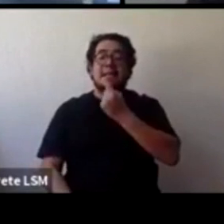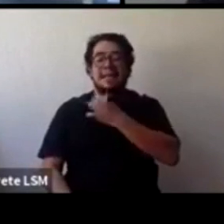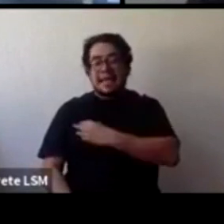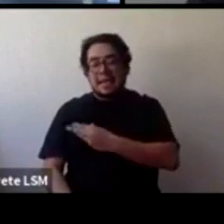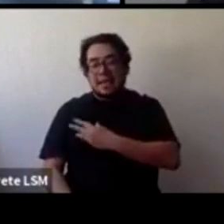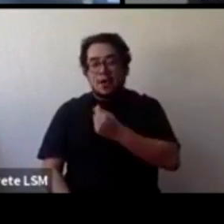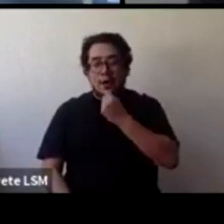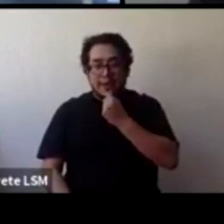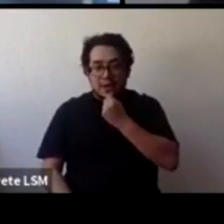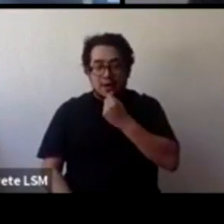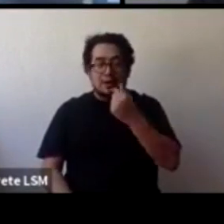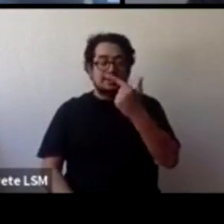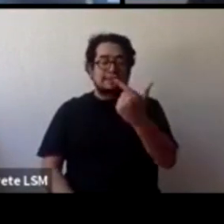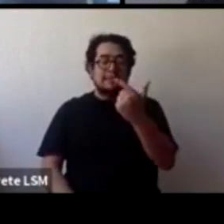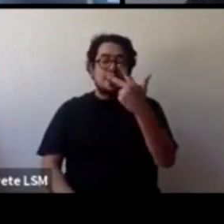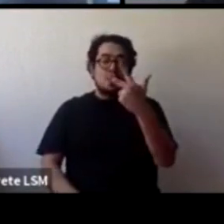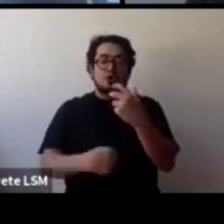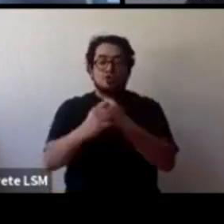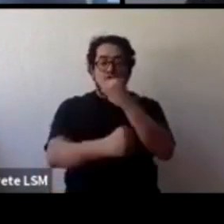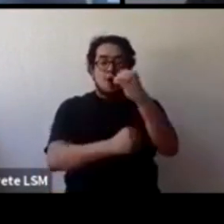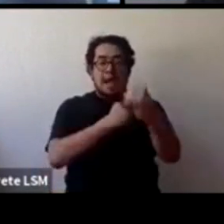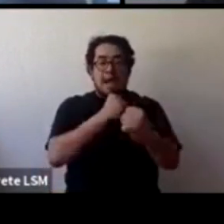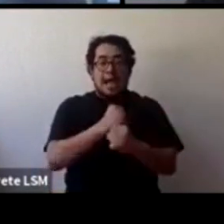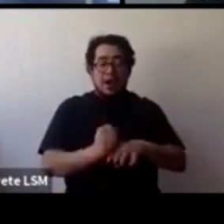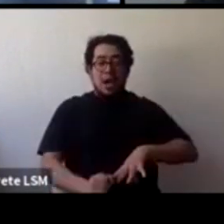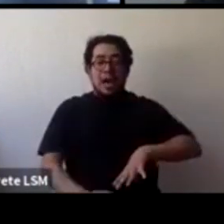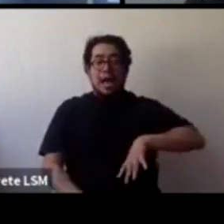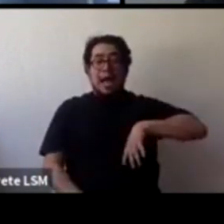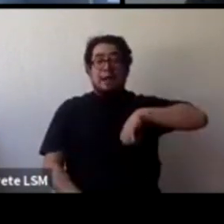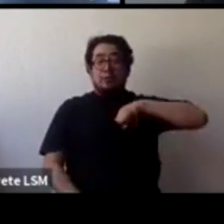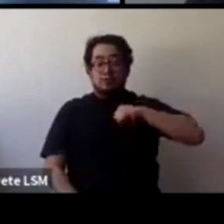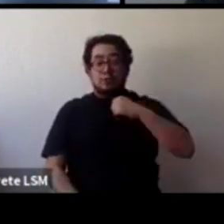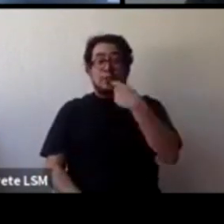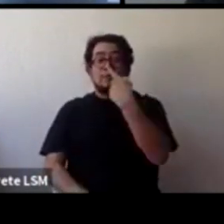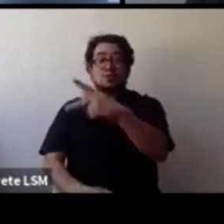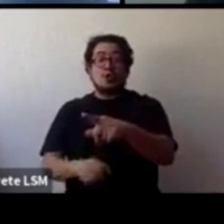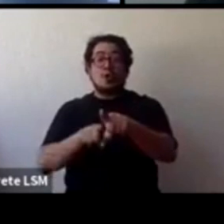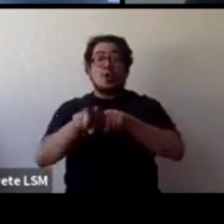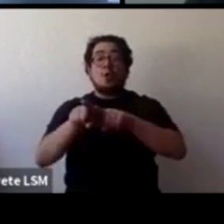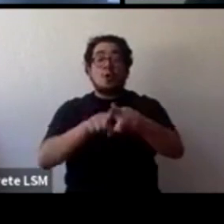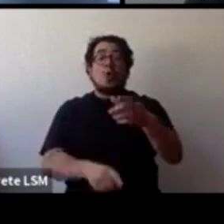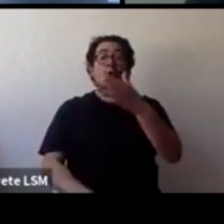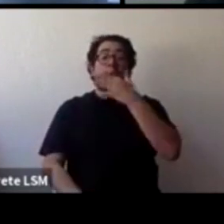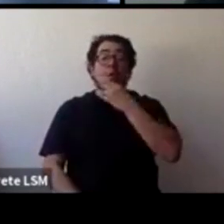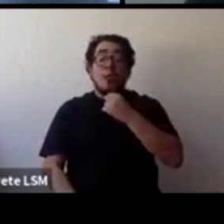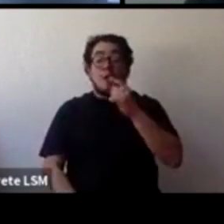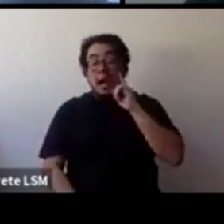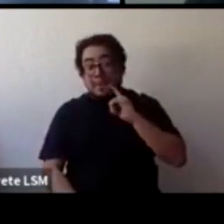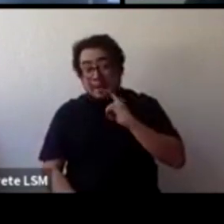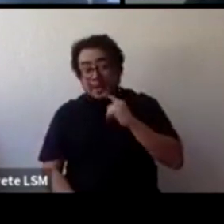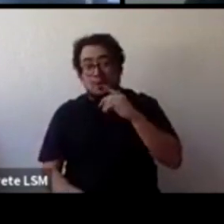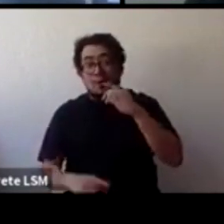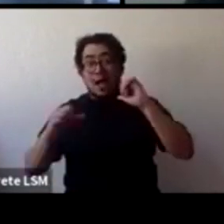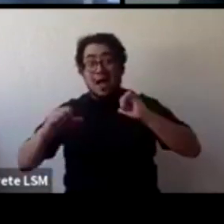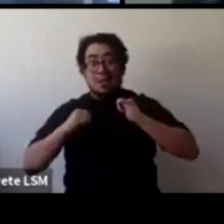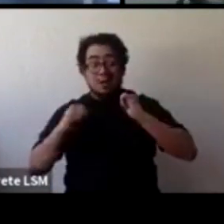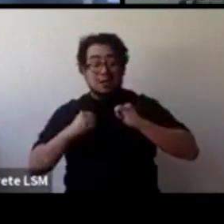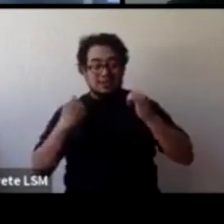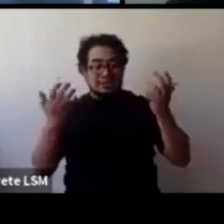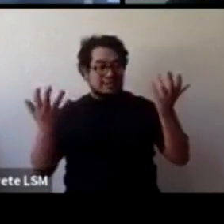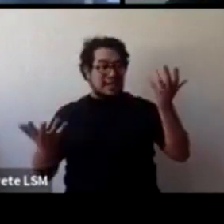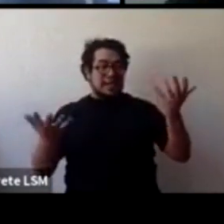está sufriendo abuso de su hermano que es un adolescente y que eso pone a la mamá ser la